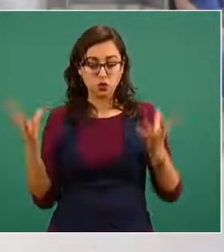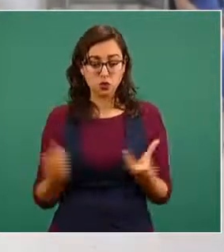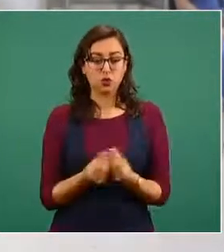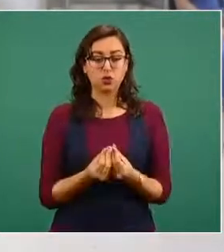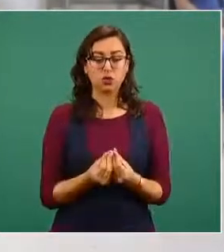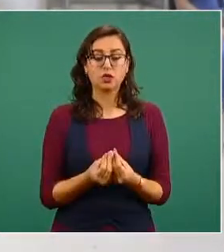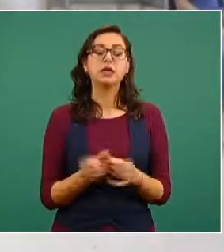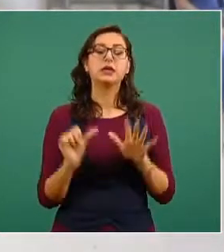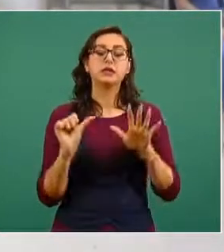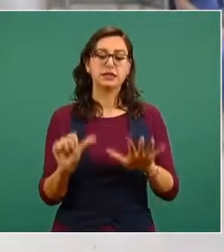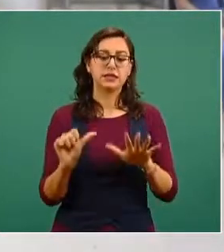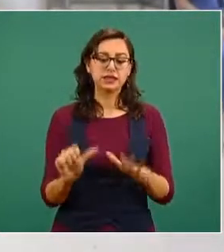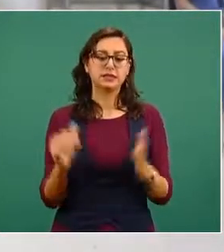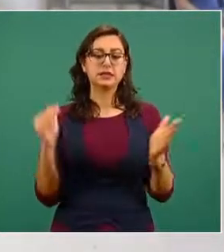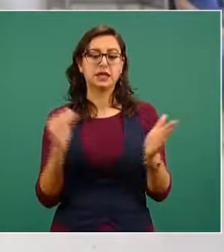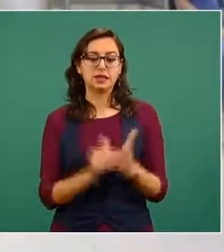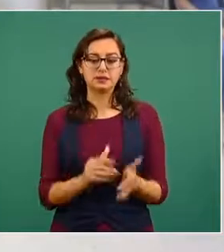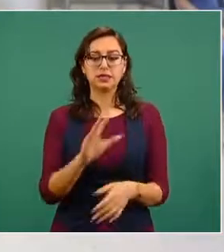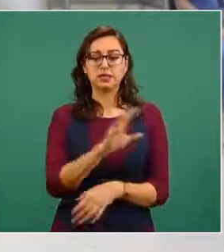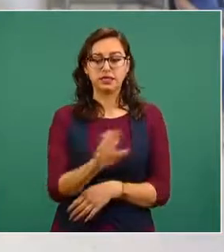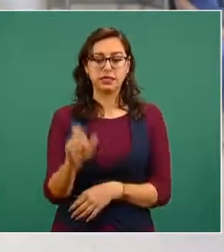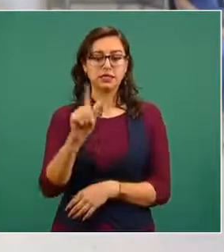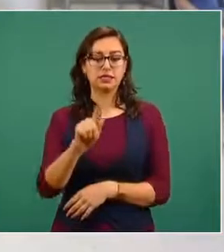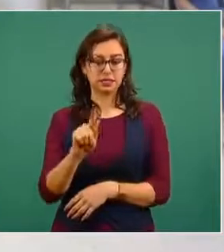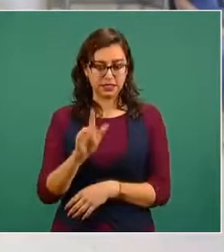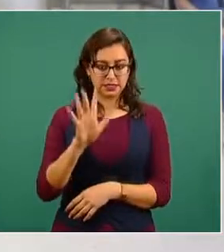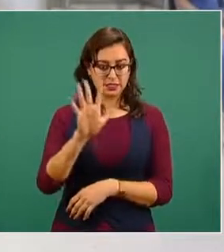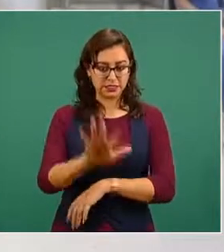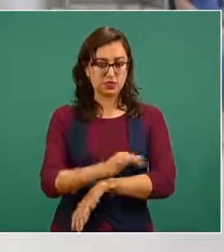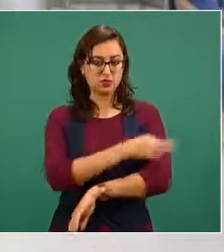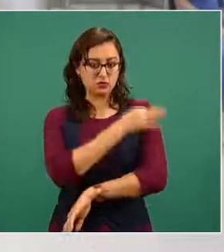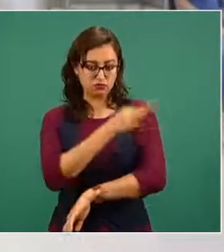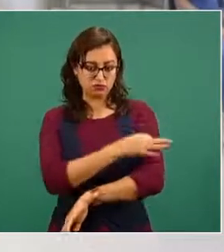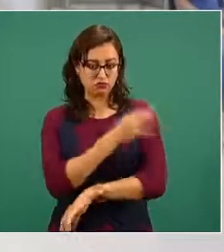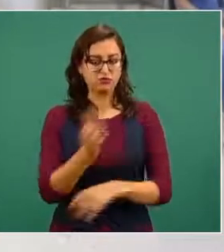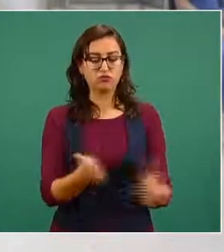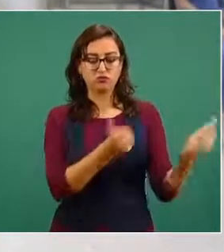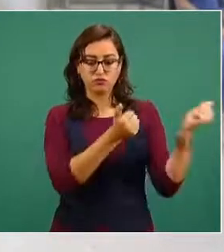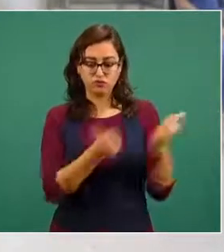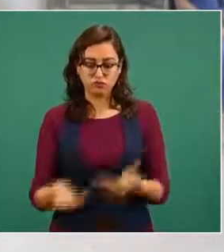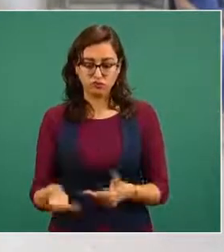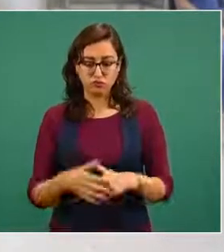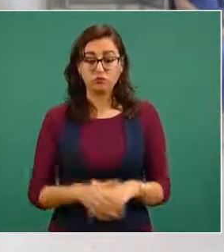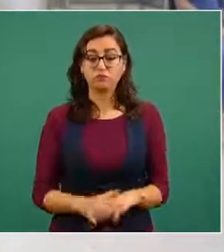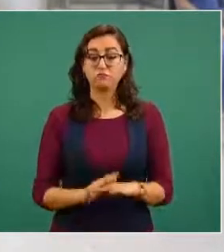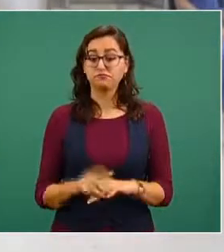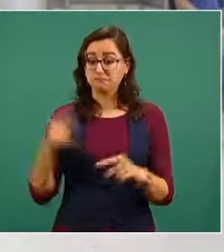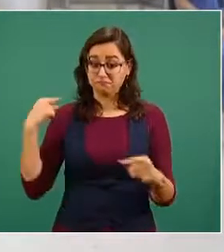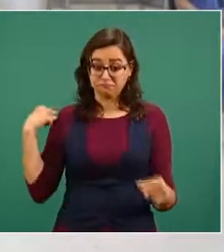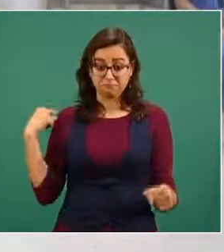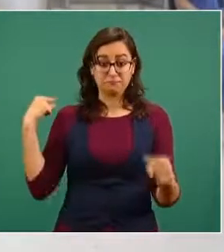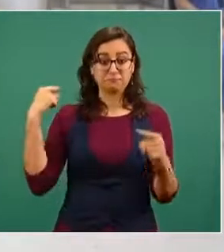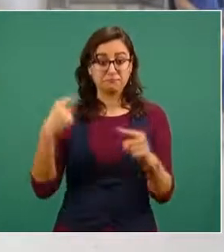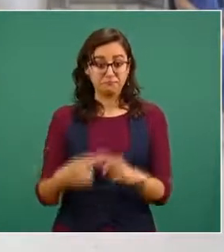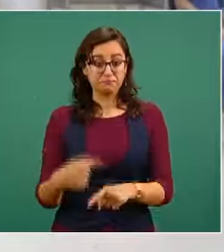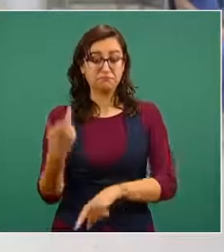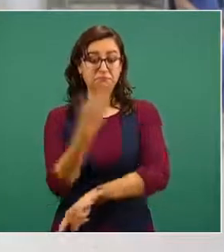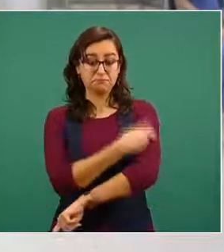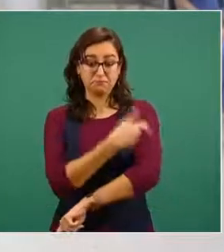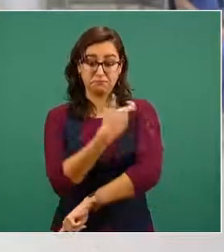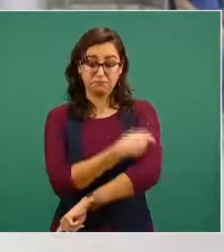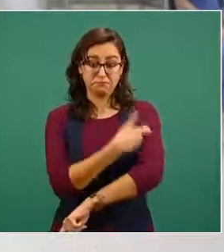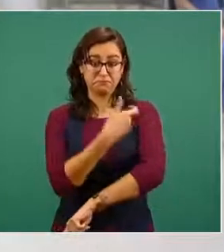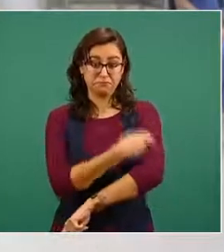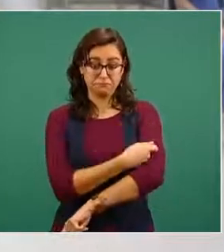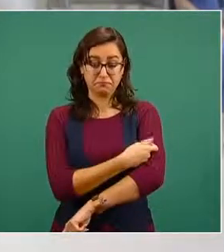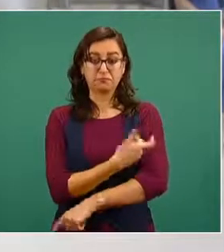dieciséis mil quinientos setenta y cinco dosis recibidas mismas que hasta la fecha se siguen aplicando